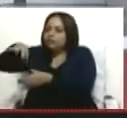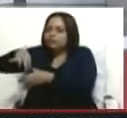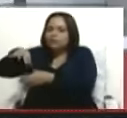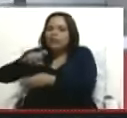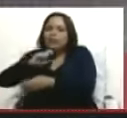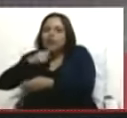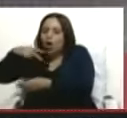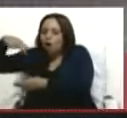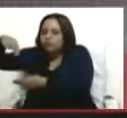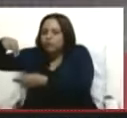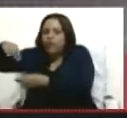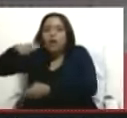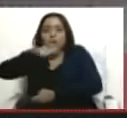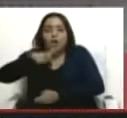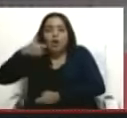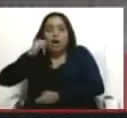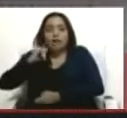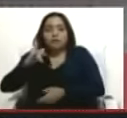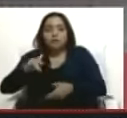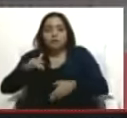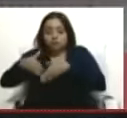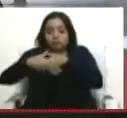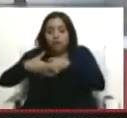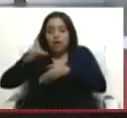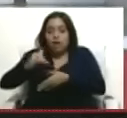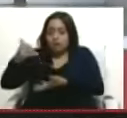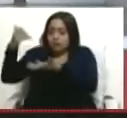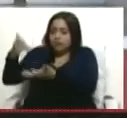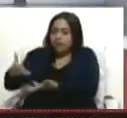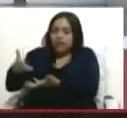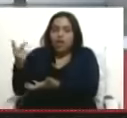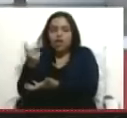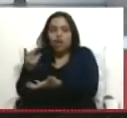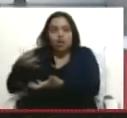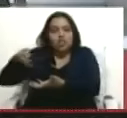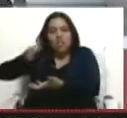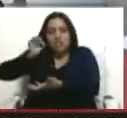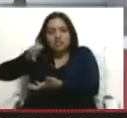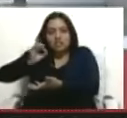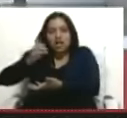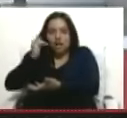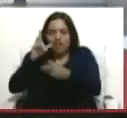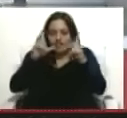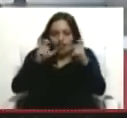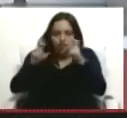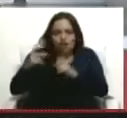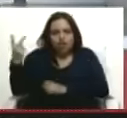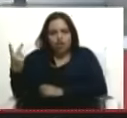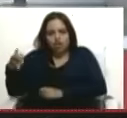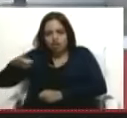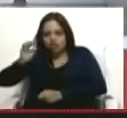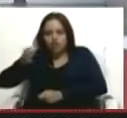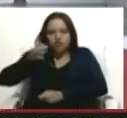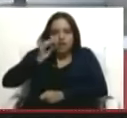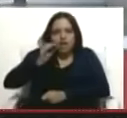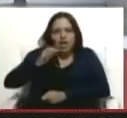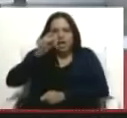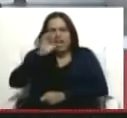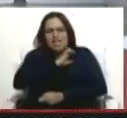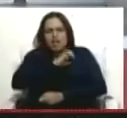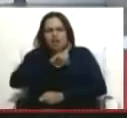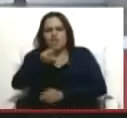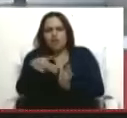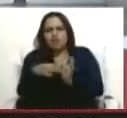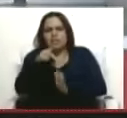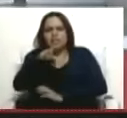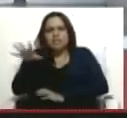públicamente, la gente la puede ver en redes, está la jarra de té con las dos tazas en la fijación fotográfica de enero del 2015, les